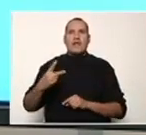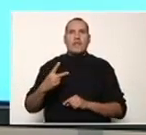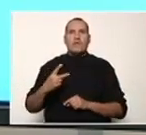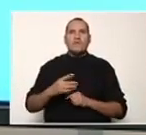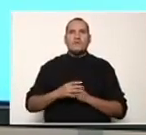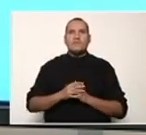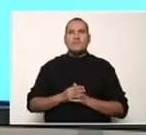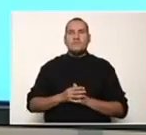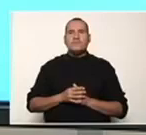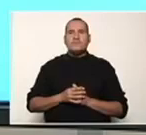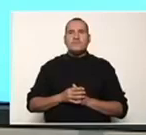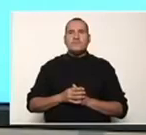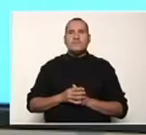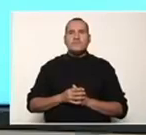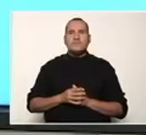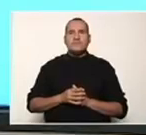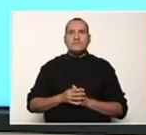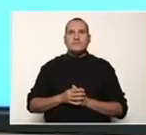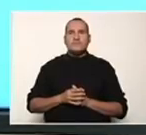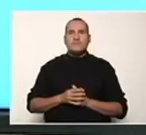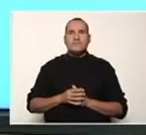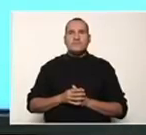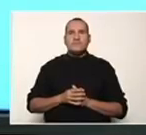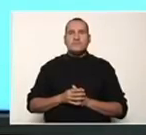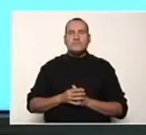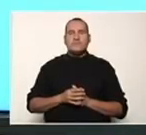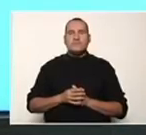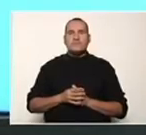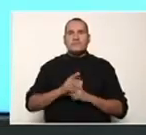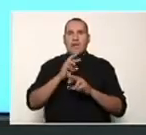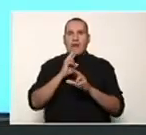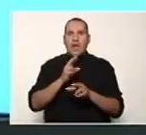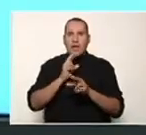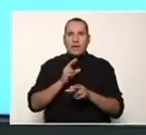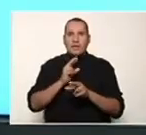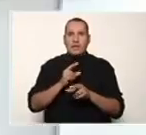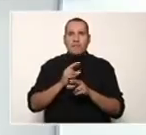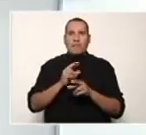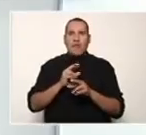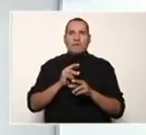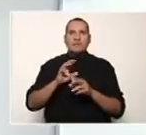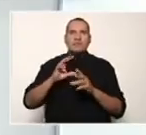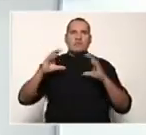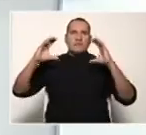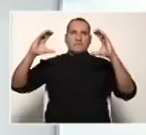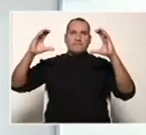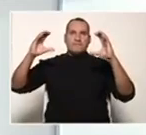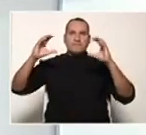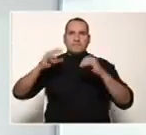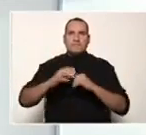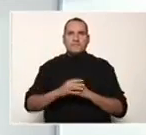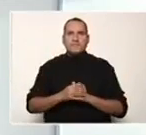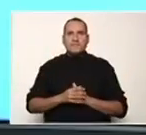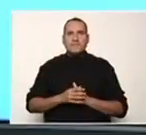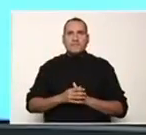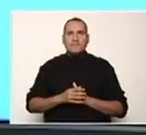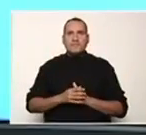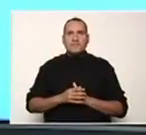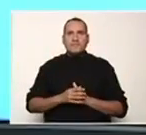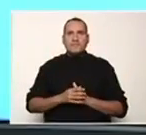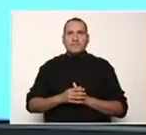y el resultado será el primer término del polinomio multiplicador. 4 entre